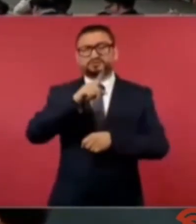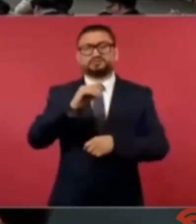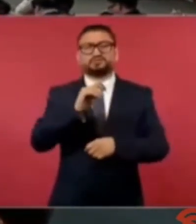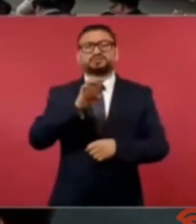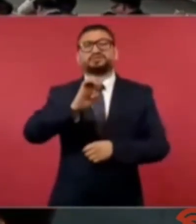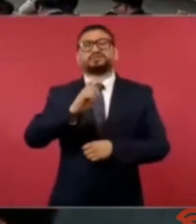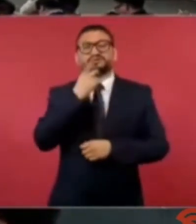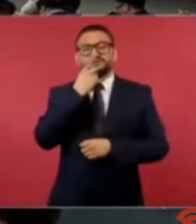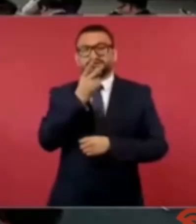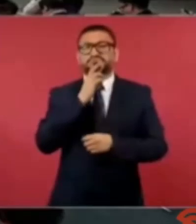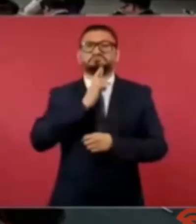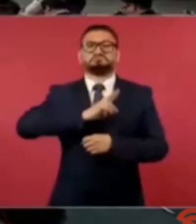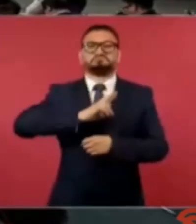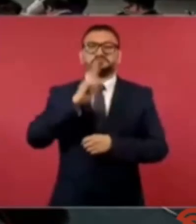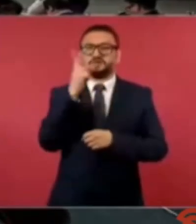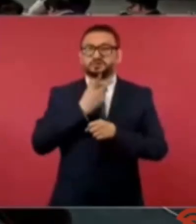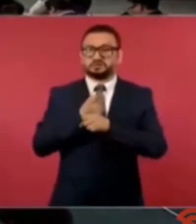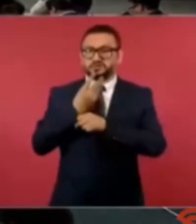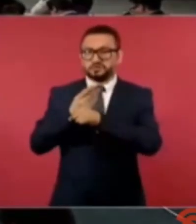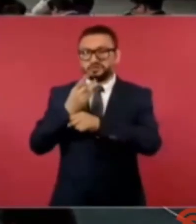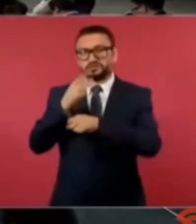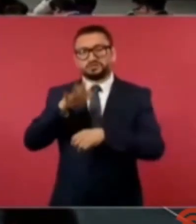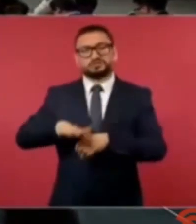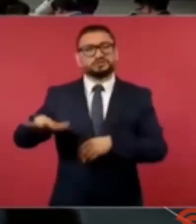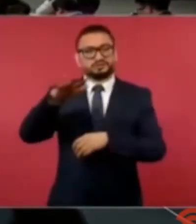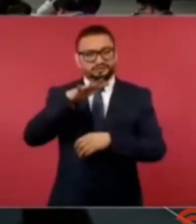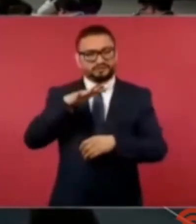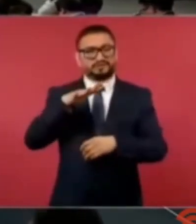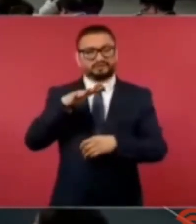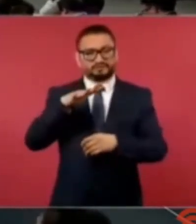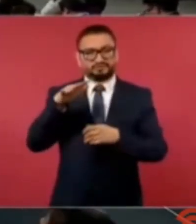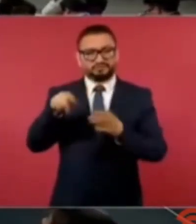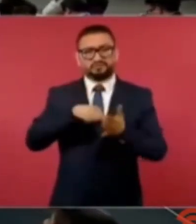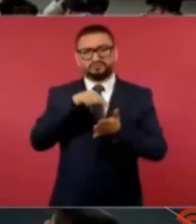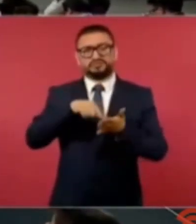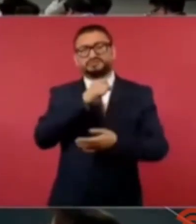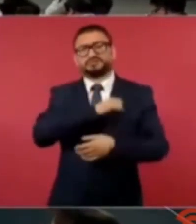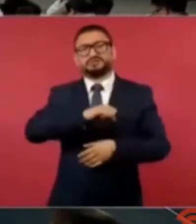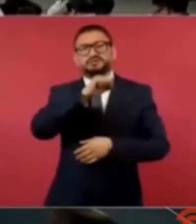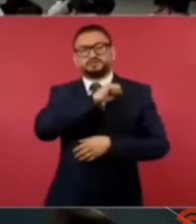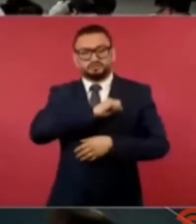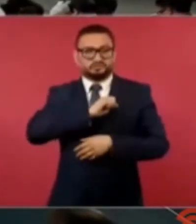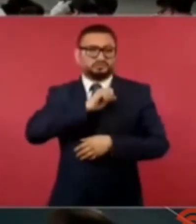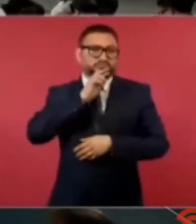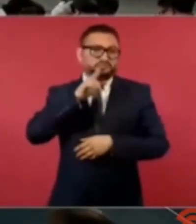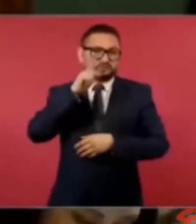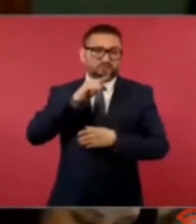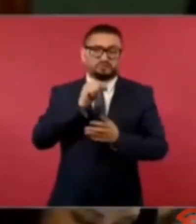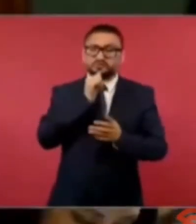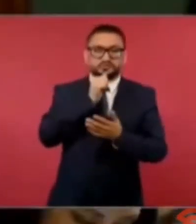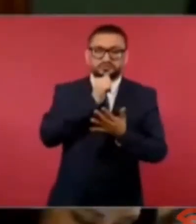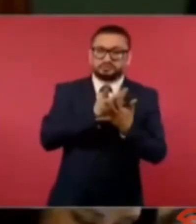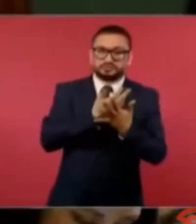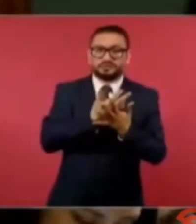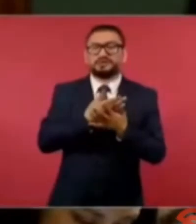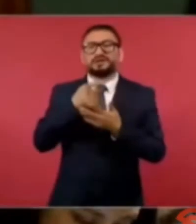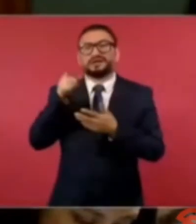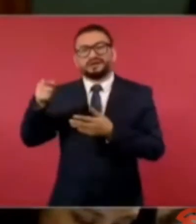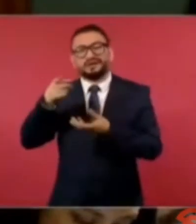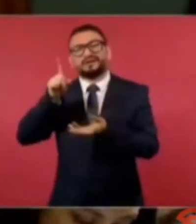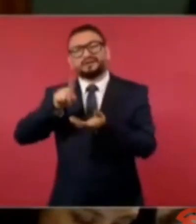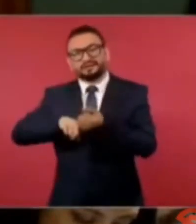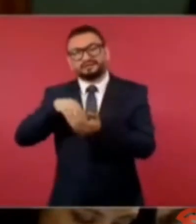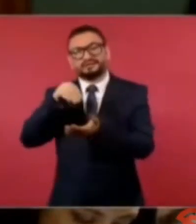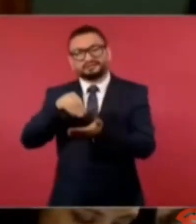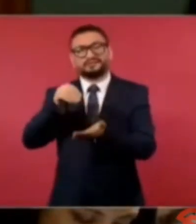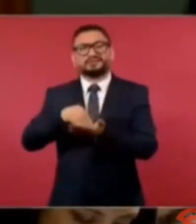de mejorar la situación de la salud pública, pues sigue el abuso de las